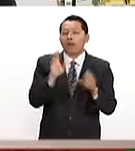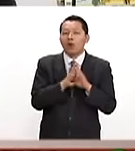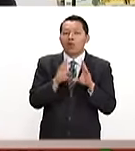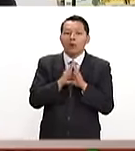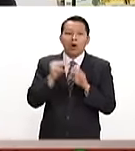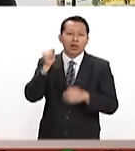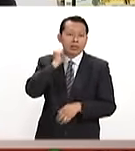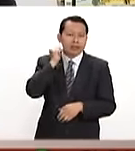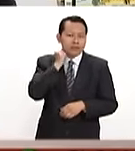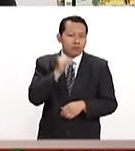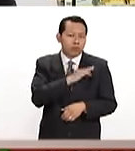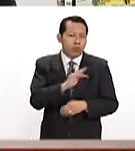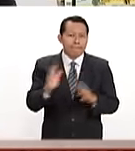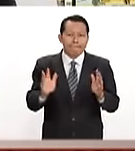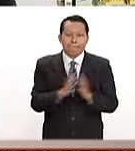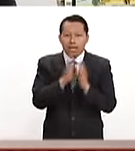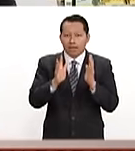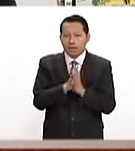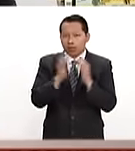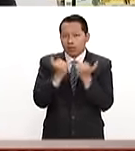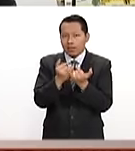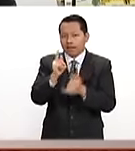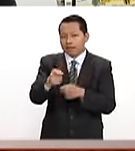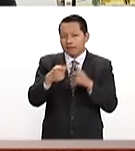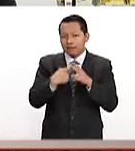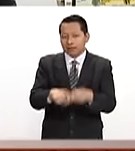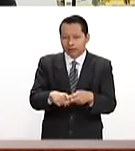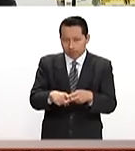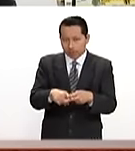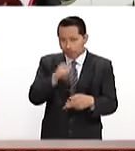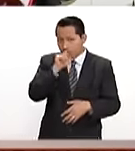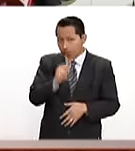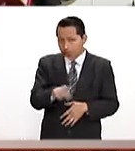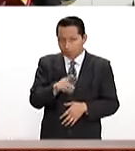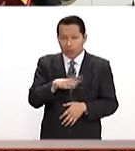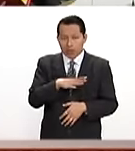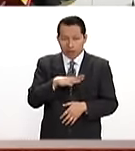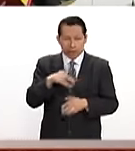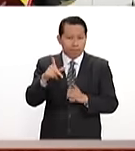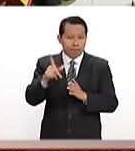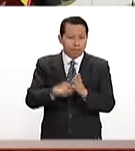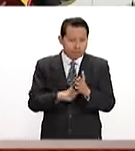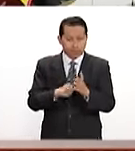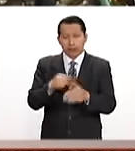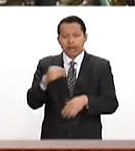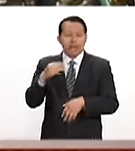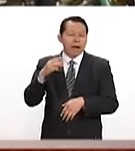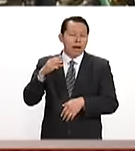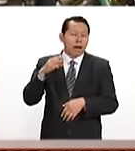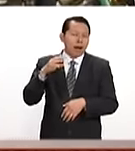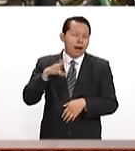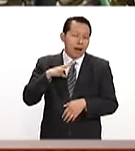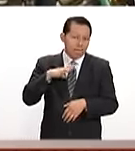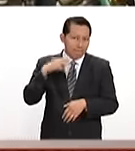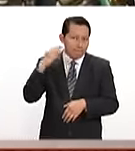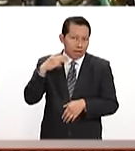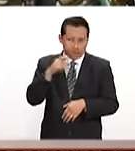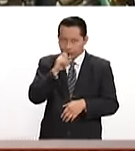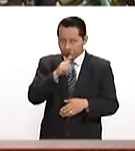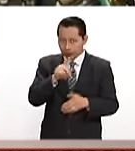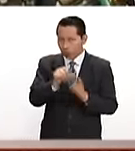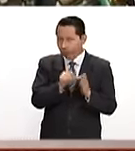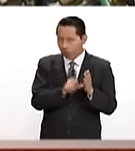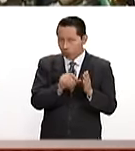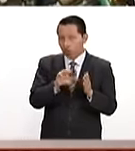Parlamento participe en lo que se considera el inicio formal a finales del mes de marzo, cuando se active el artículo número